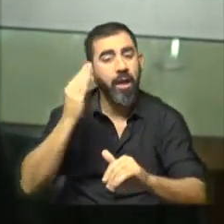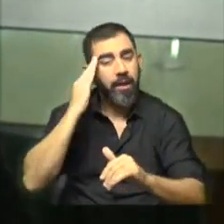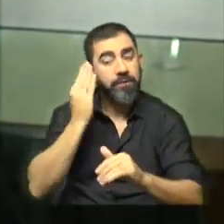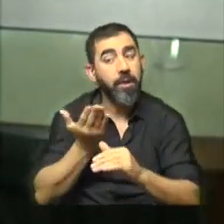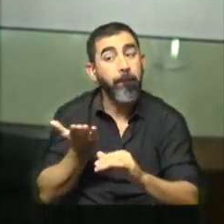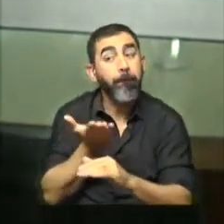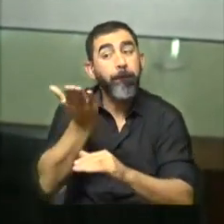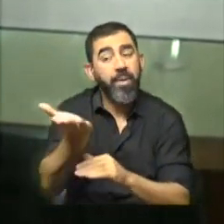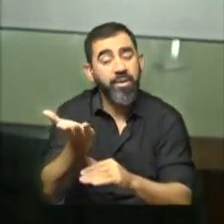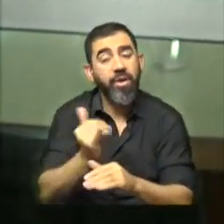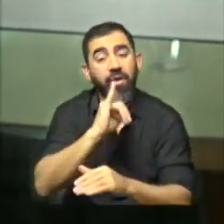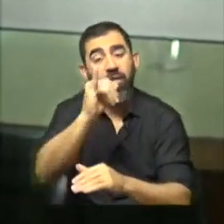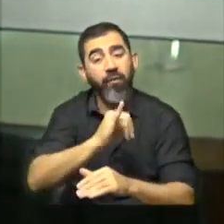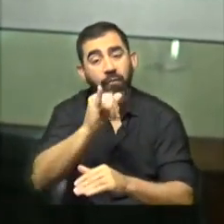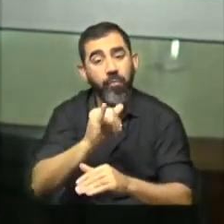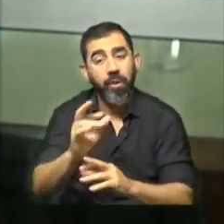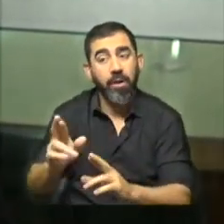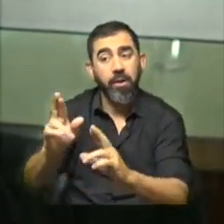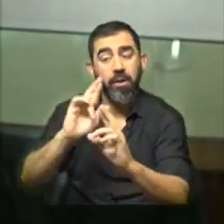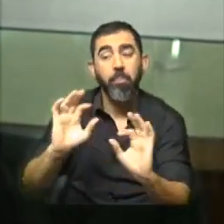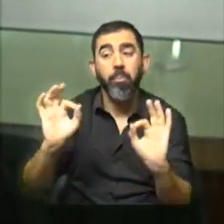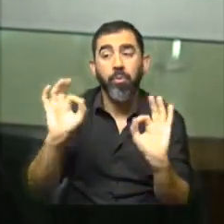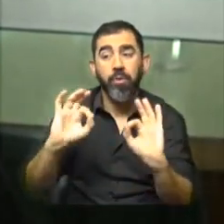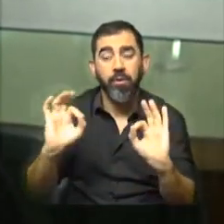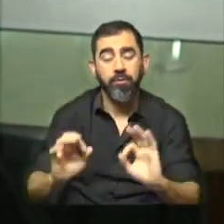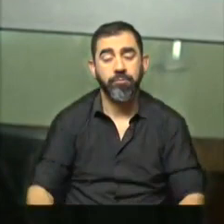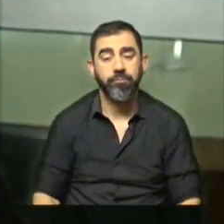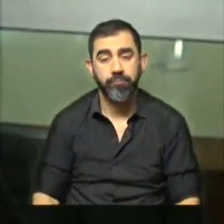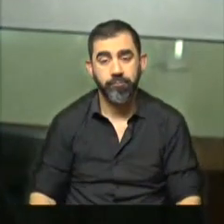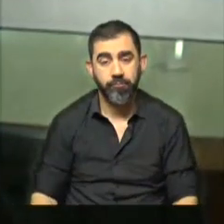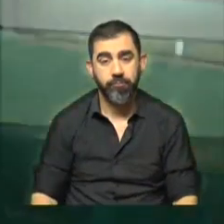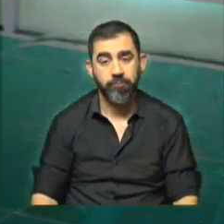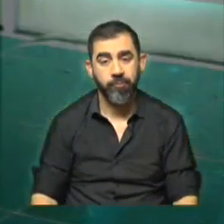pedido un pedido de informe que no respondiera y nunca lo respondió.